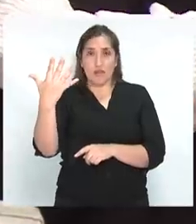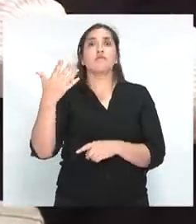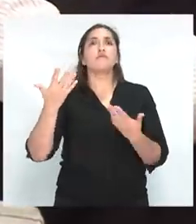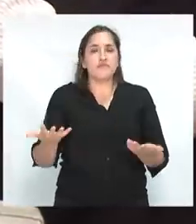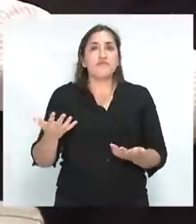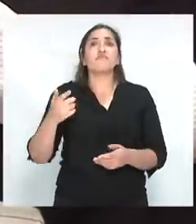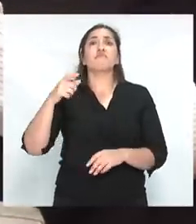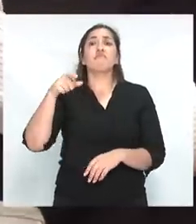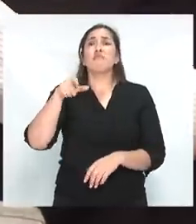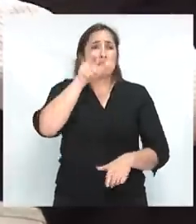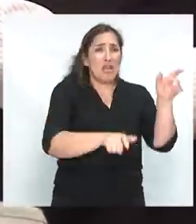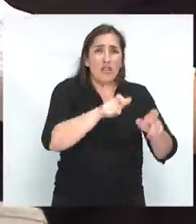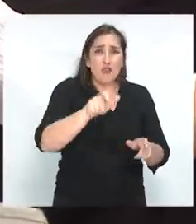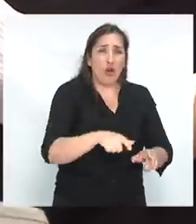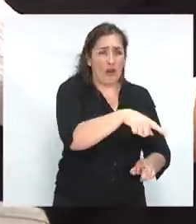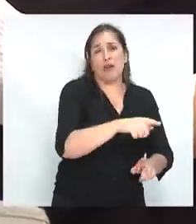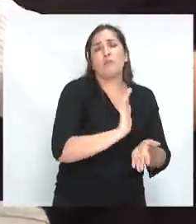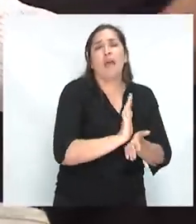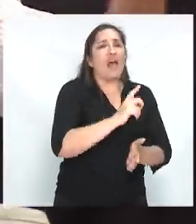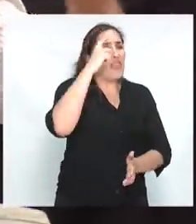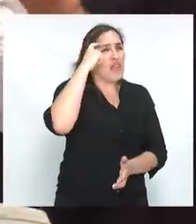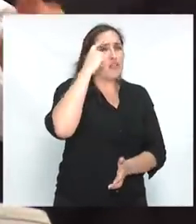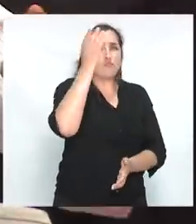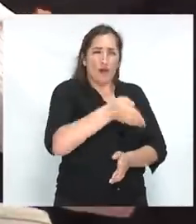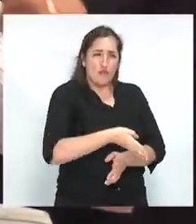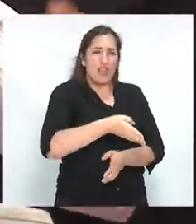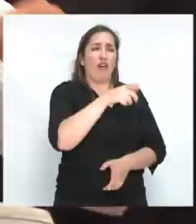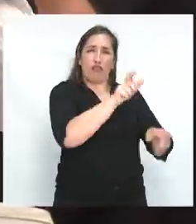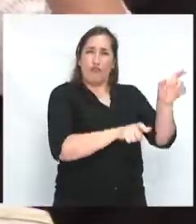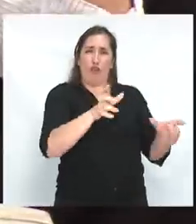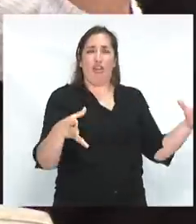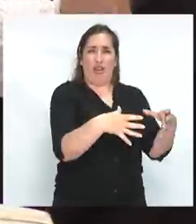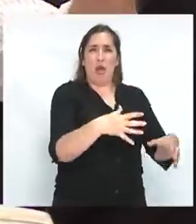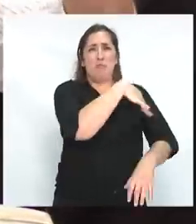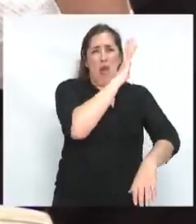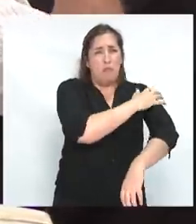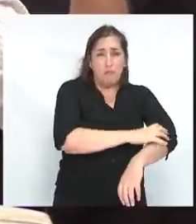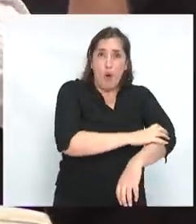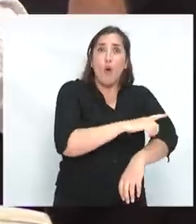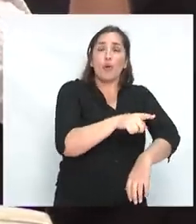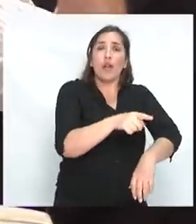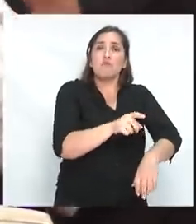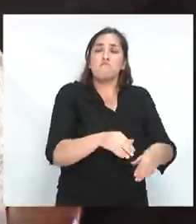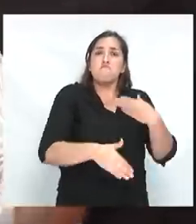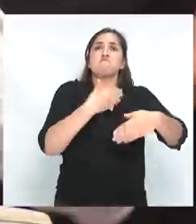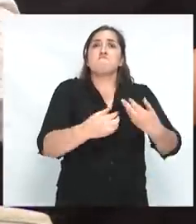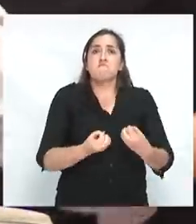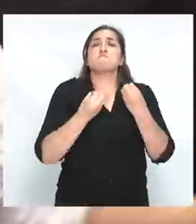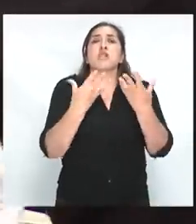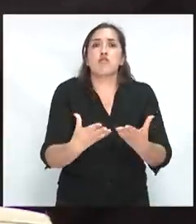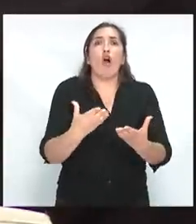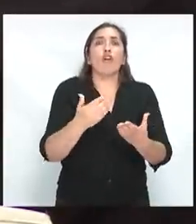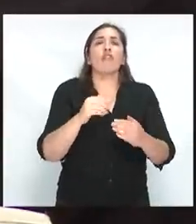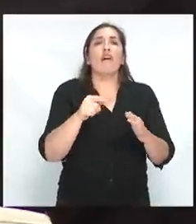10% más pobre de los latinoamericanos tuvo un incremento del 10% de su riqueza anual